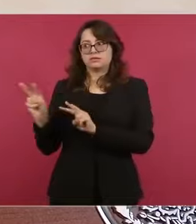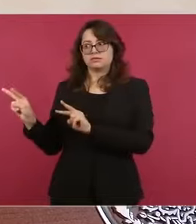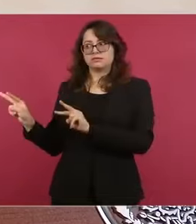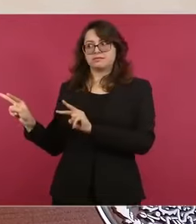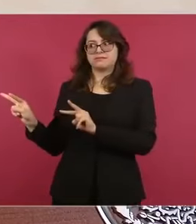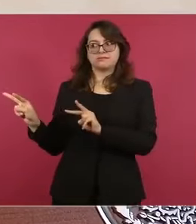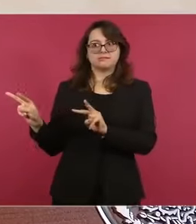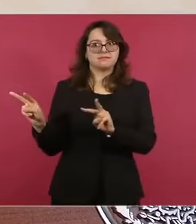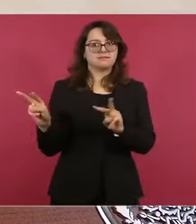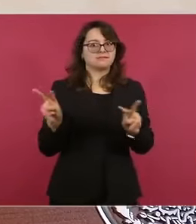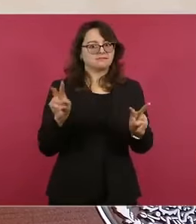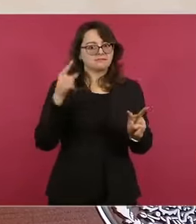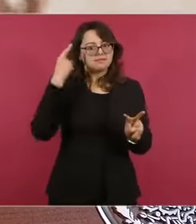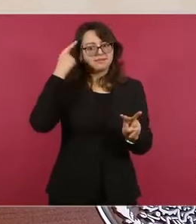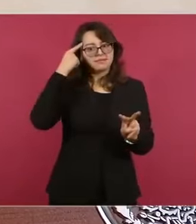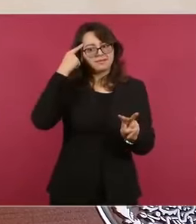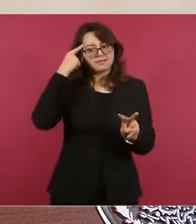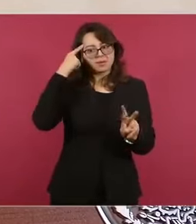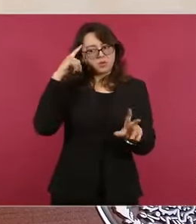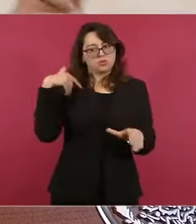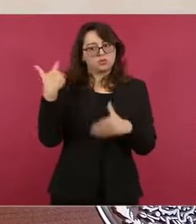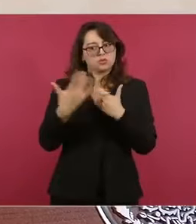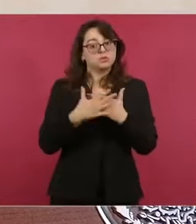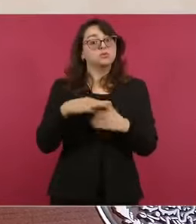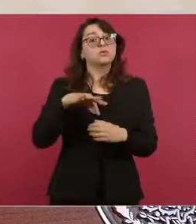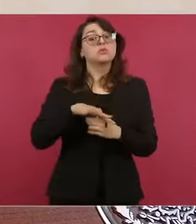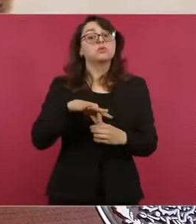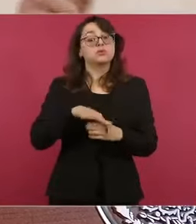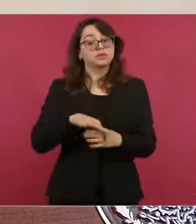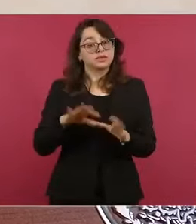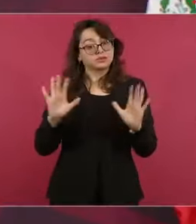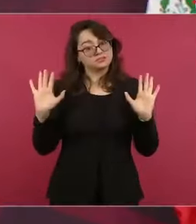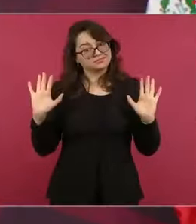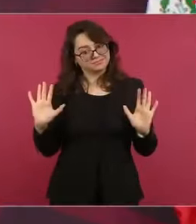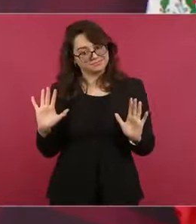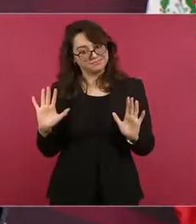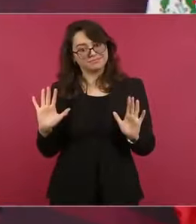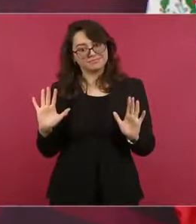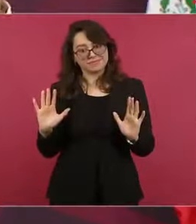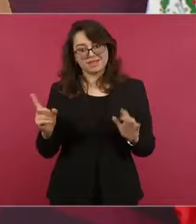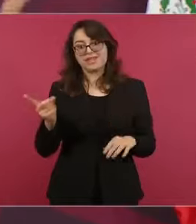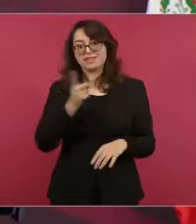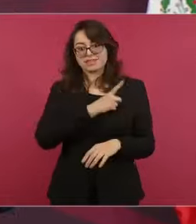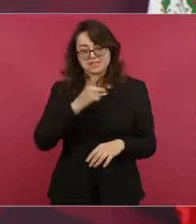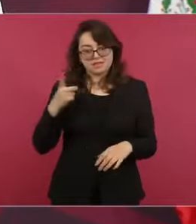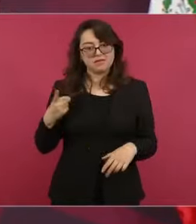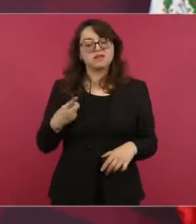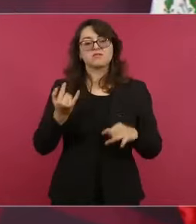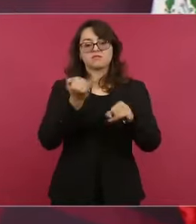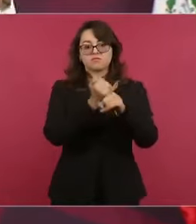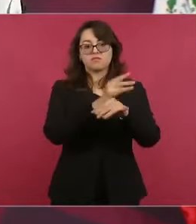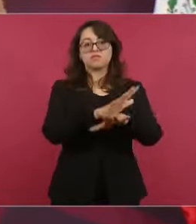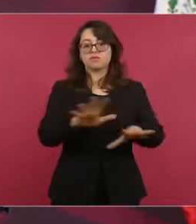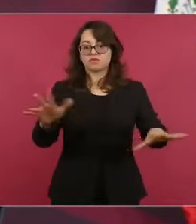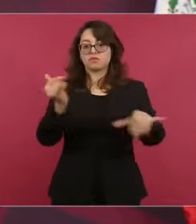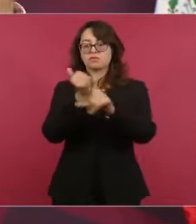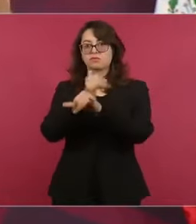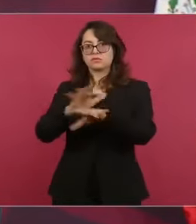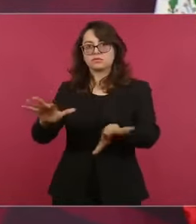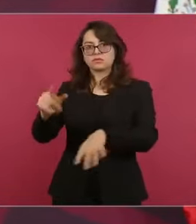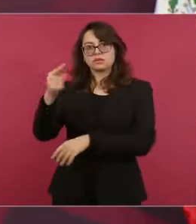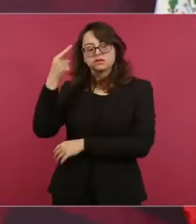a que la gente vaya informándose, vaya tomando